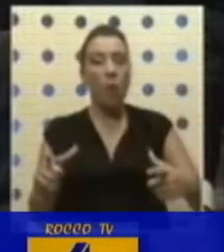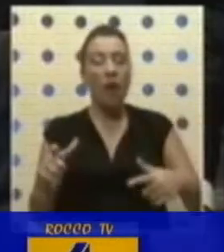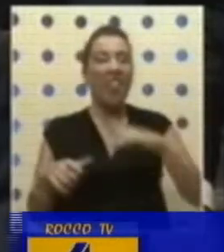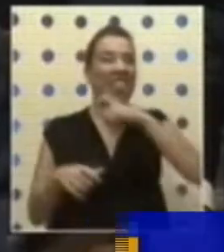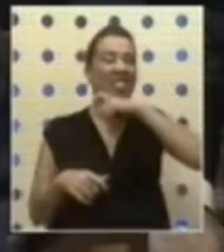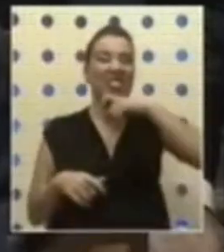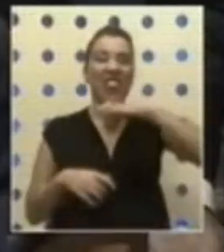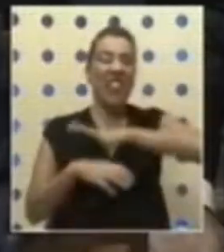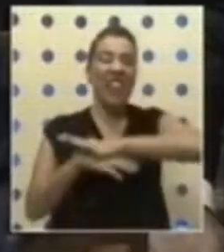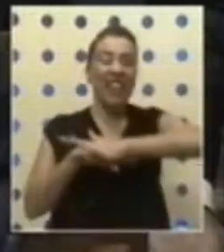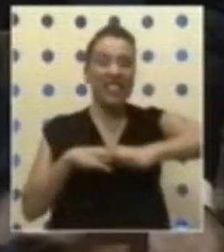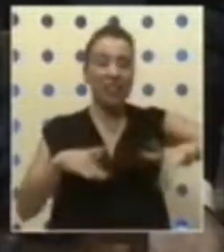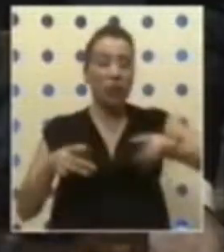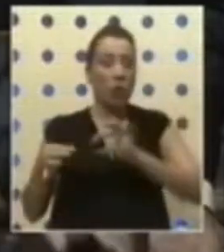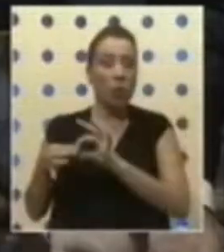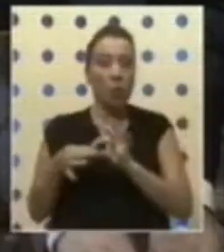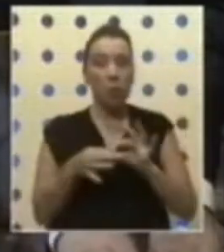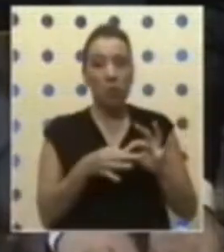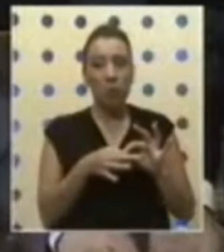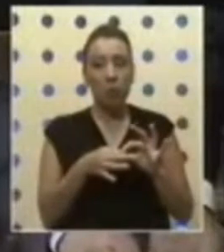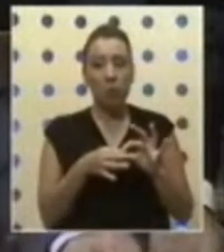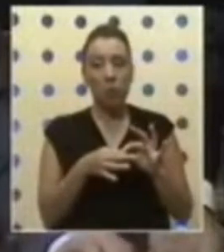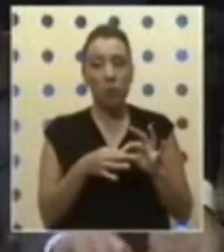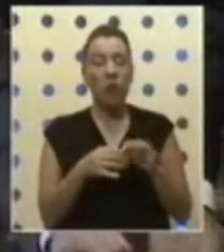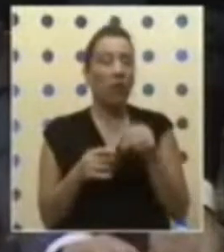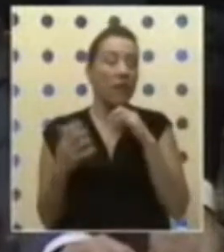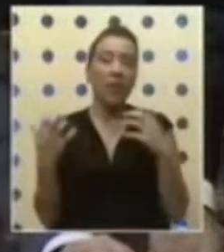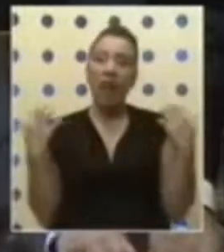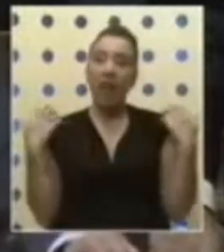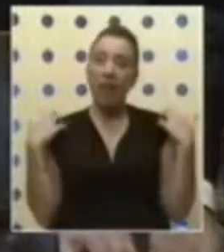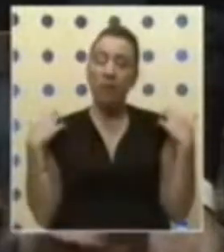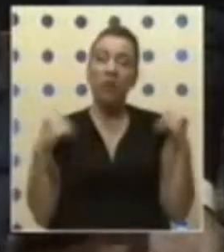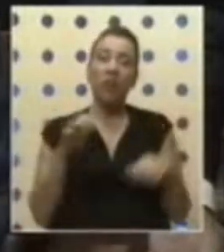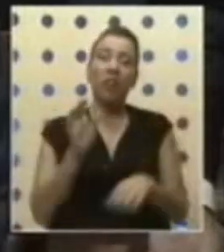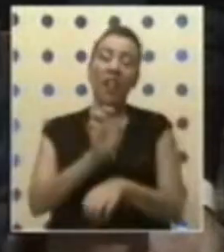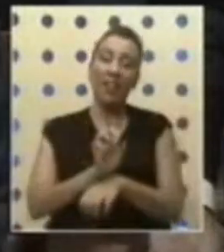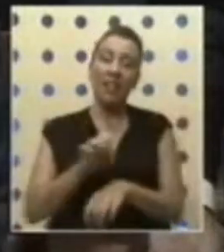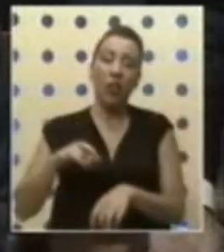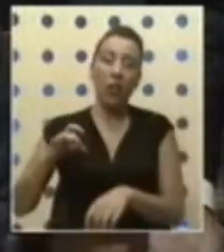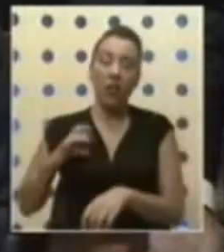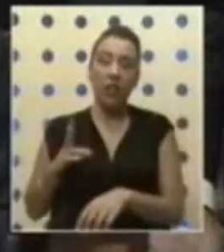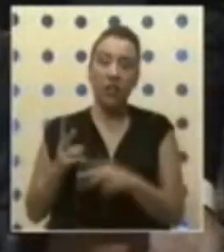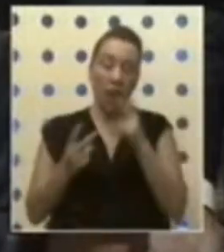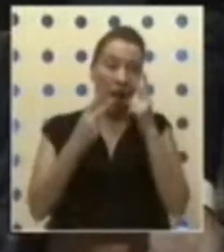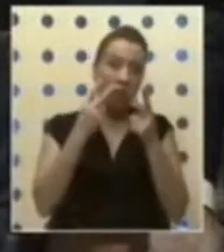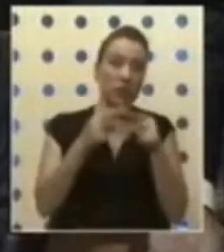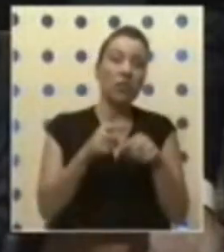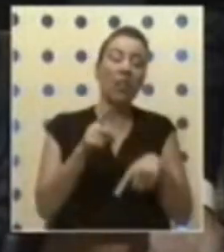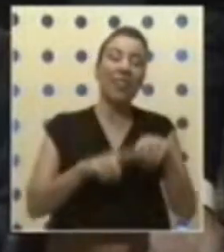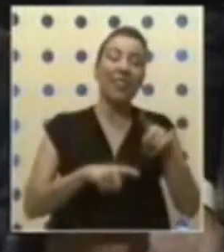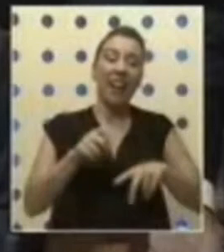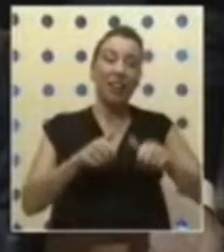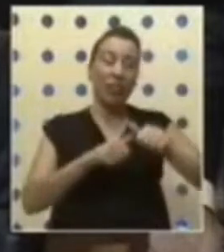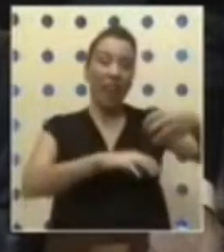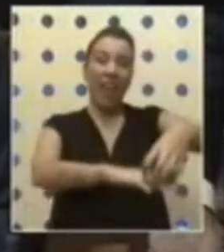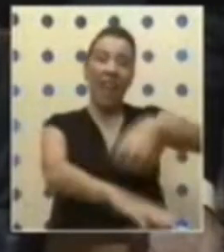La causa fundamental de ello ha sido precisamente la irresponsabilidad con que el Estado de Chile ha visto los territorios extremos, las